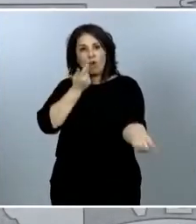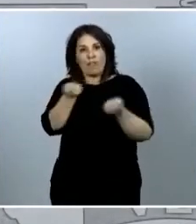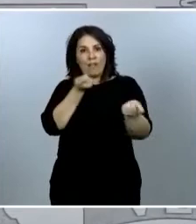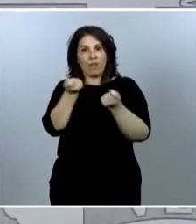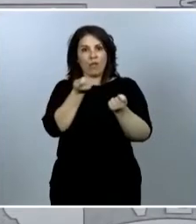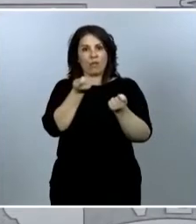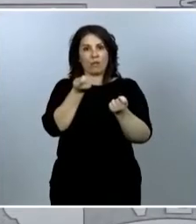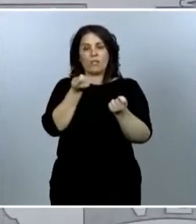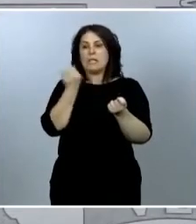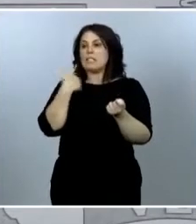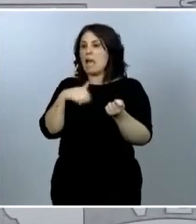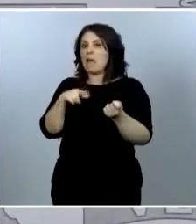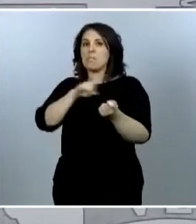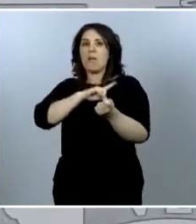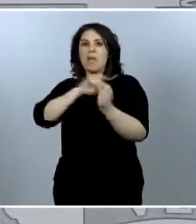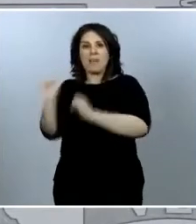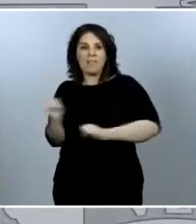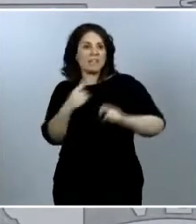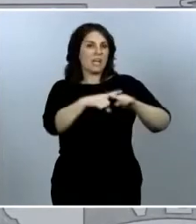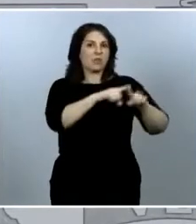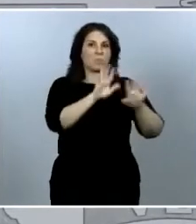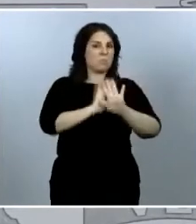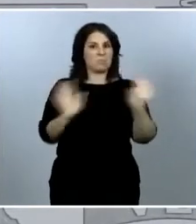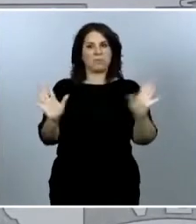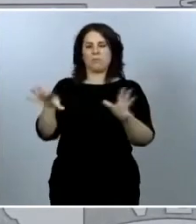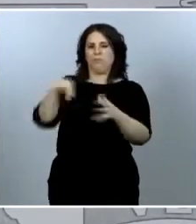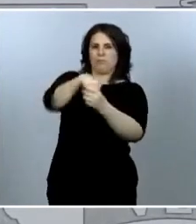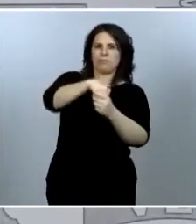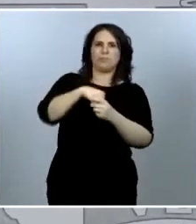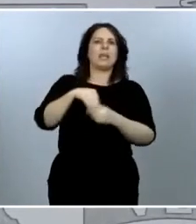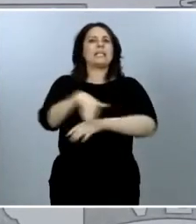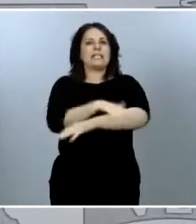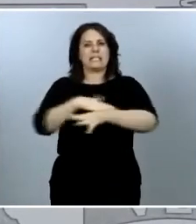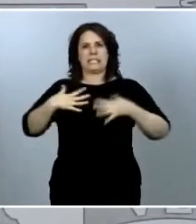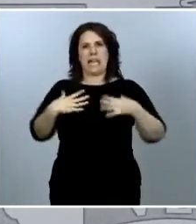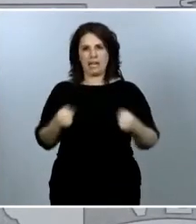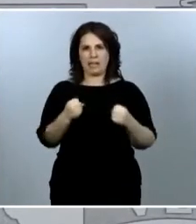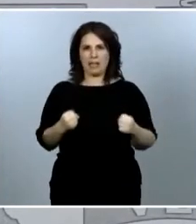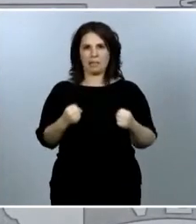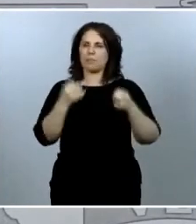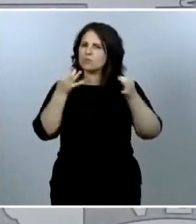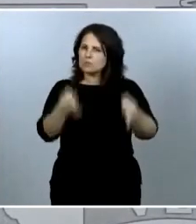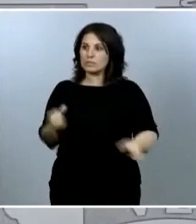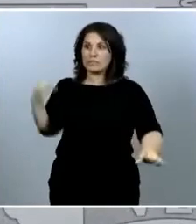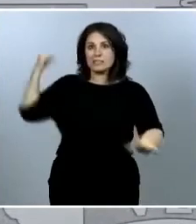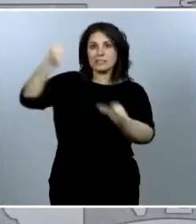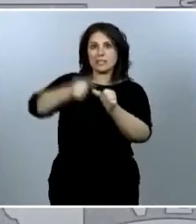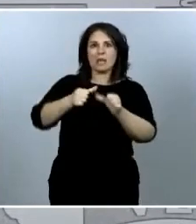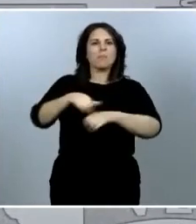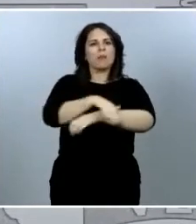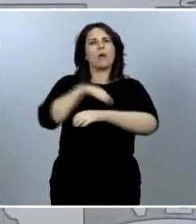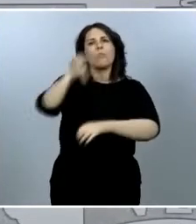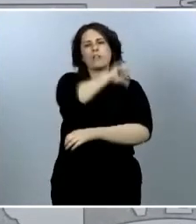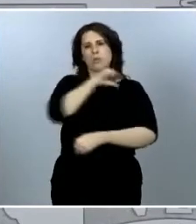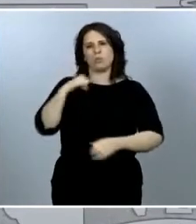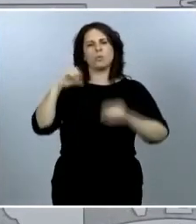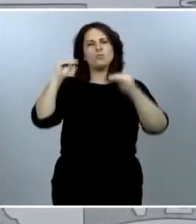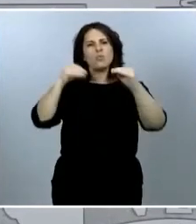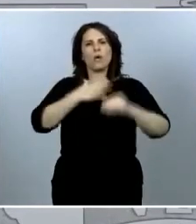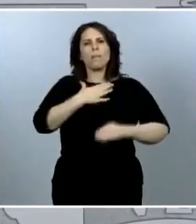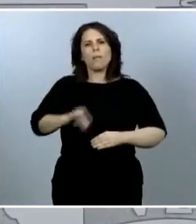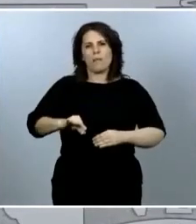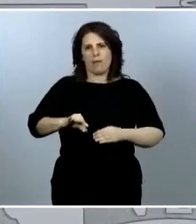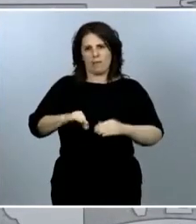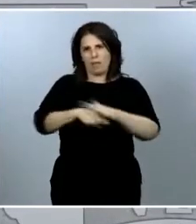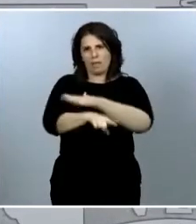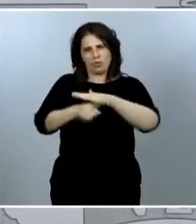comunidades autónomas siempre, insisto, han mantenido sus capacidades de gestión en el ámbito de la sanidad, pero ahora,